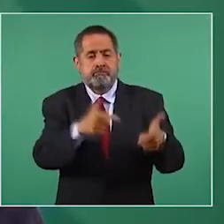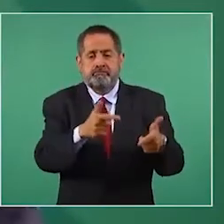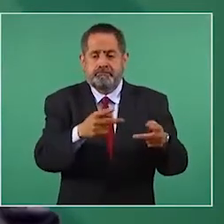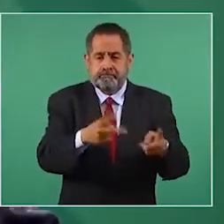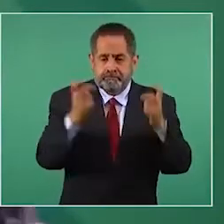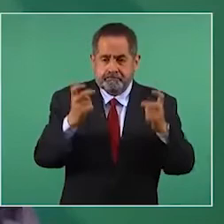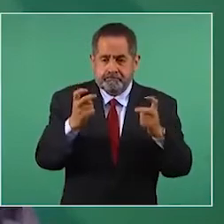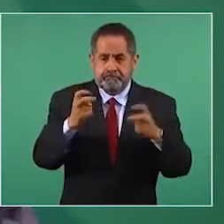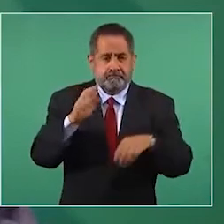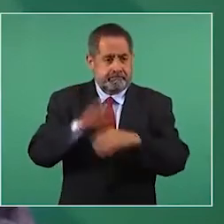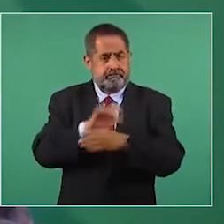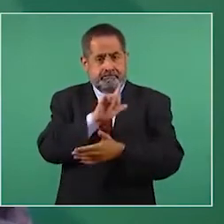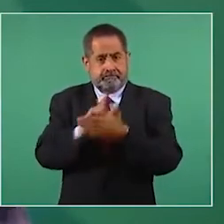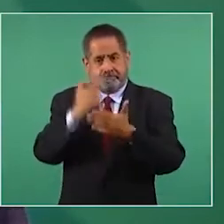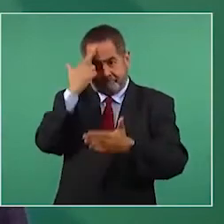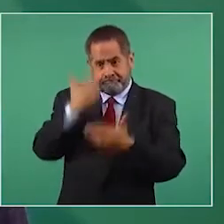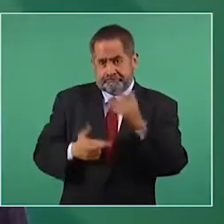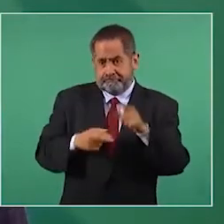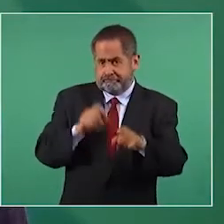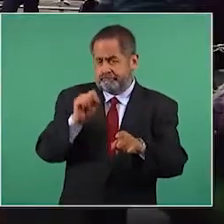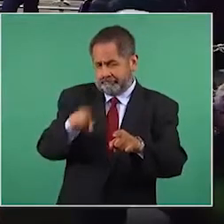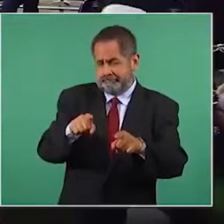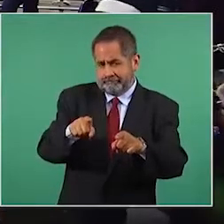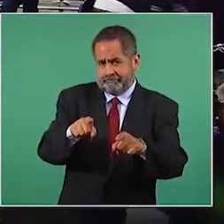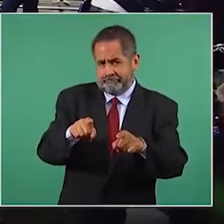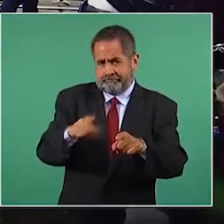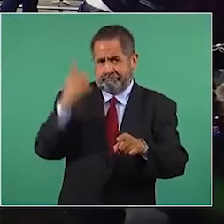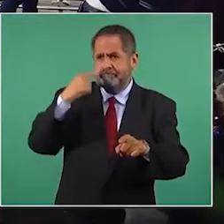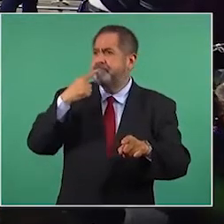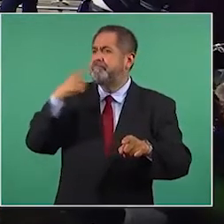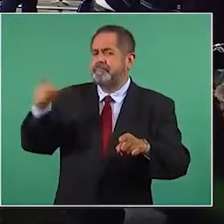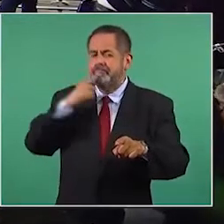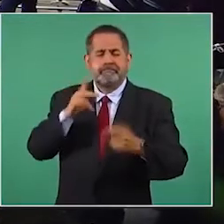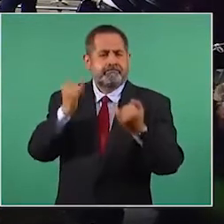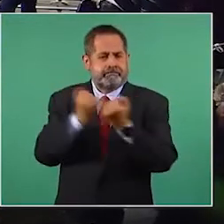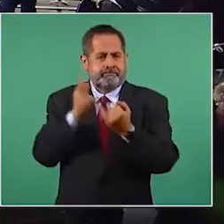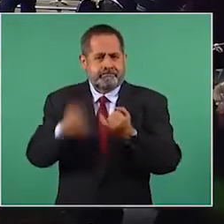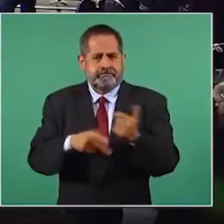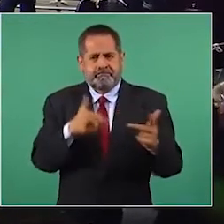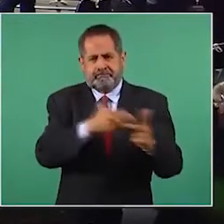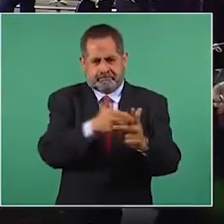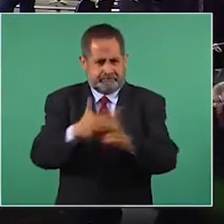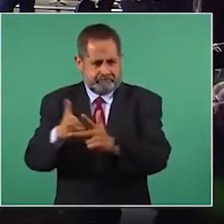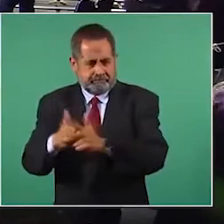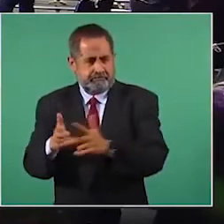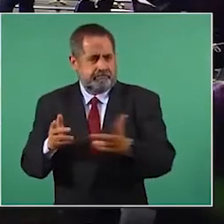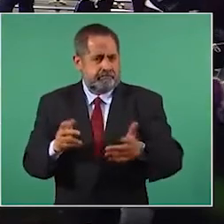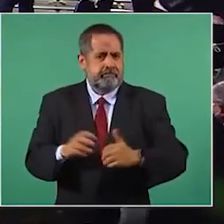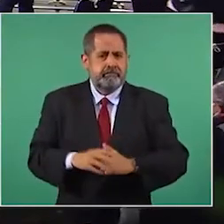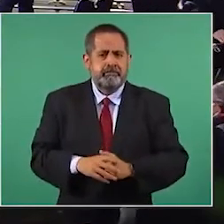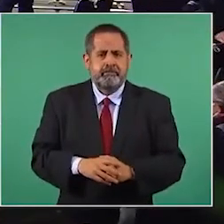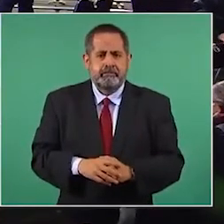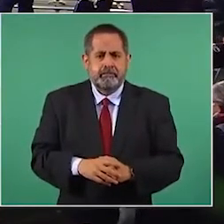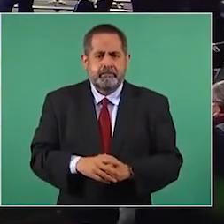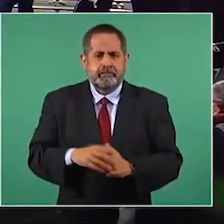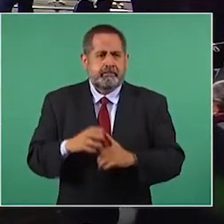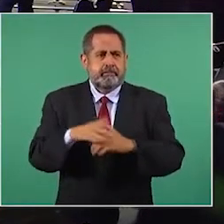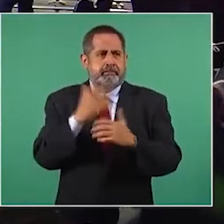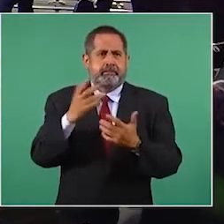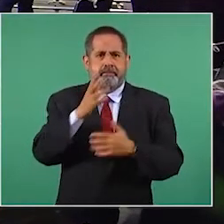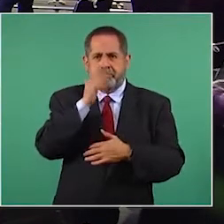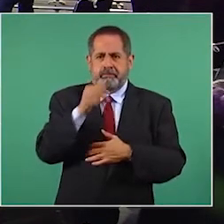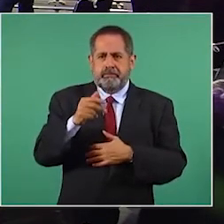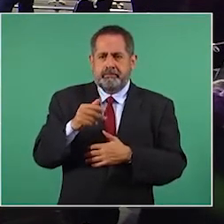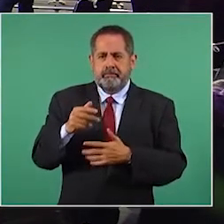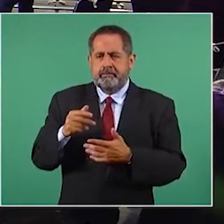que es un delito que se denuncia igual que el homicidio, porque no puede haber cifra